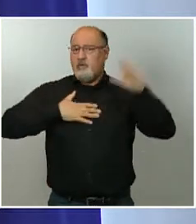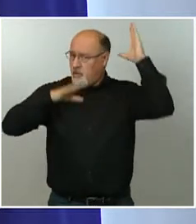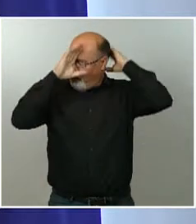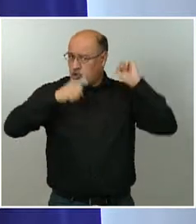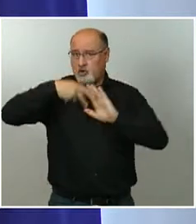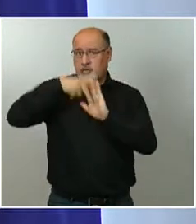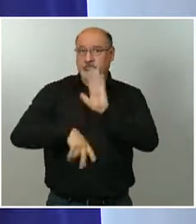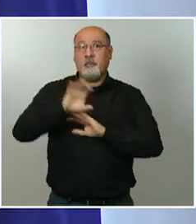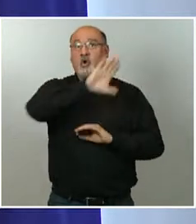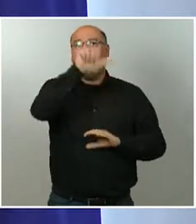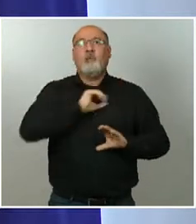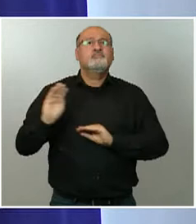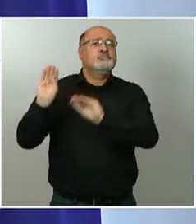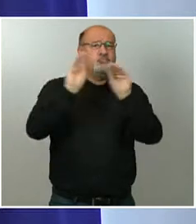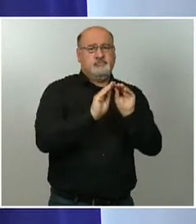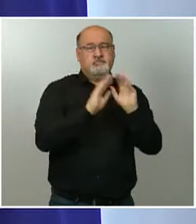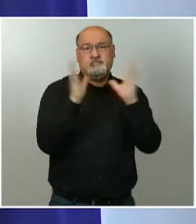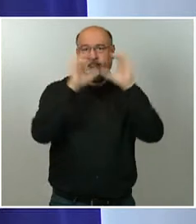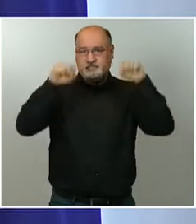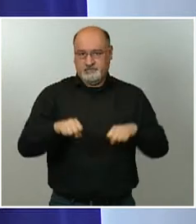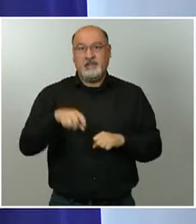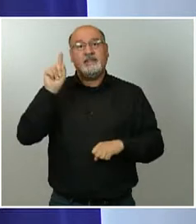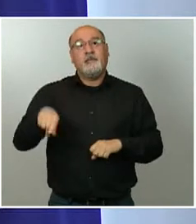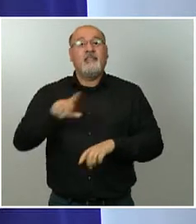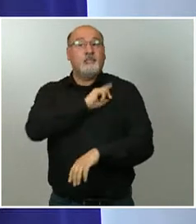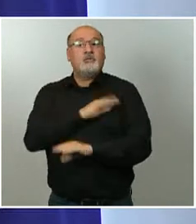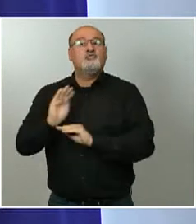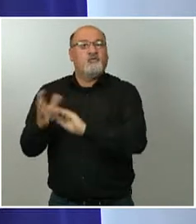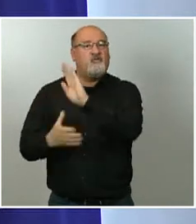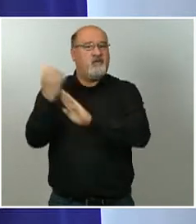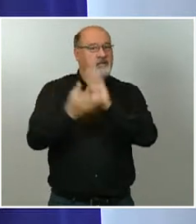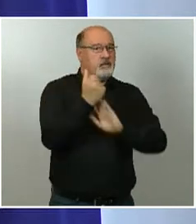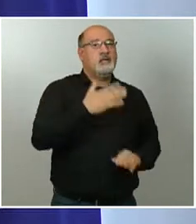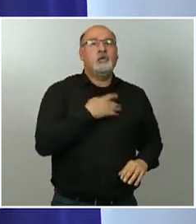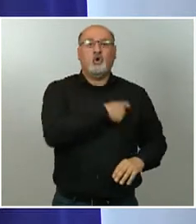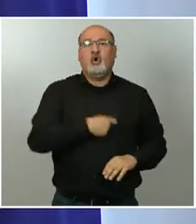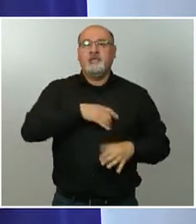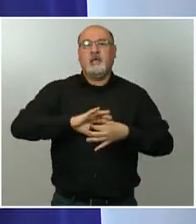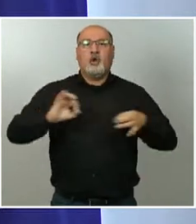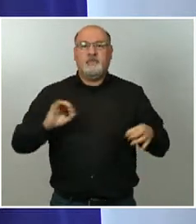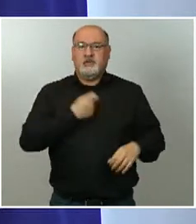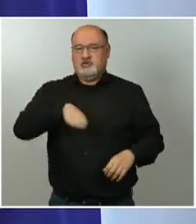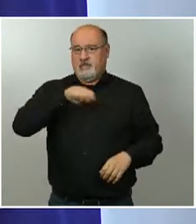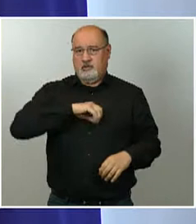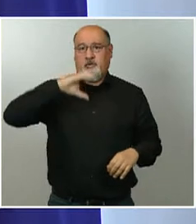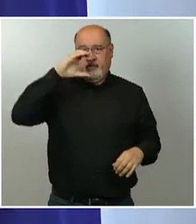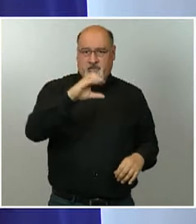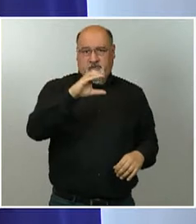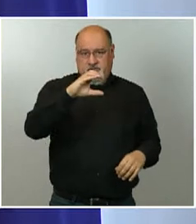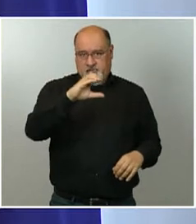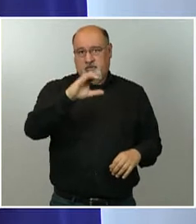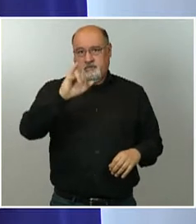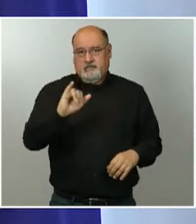autónomas y con las federaciones deportivas, con el Comité Olímpico Español, para que pudiera haber algo de público durante todos estos meses,